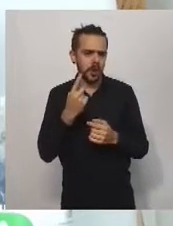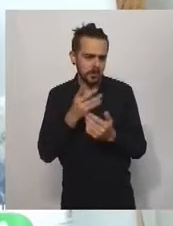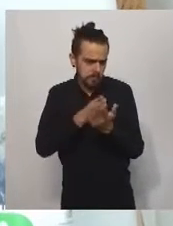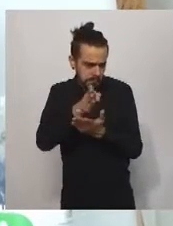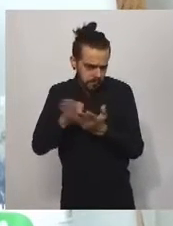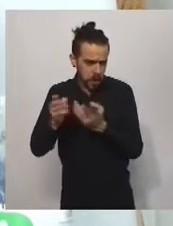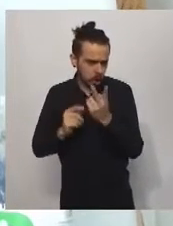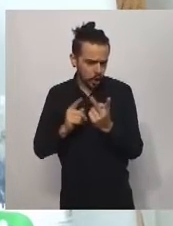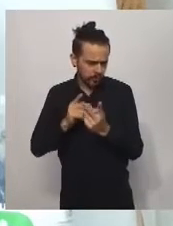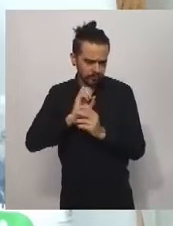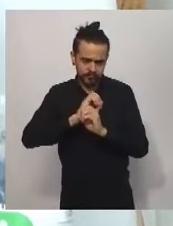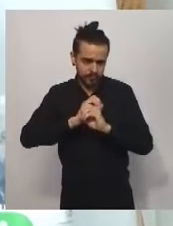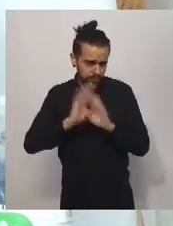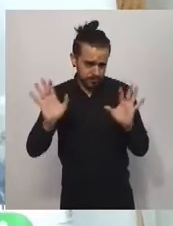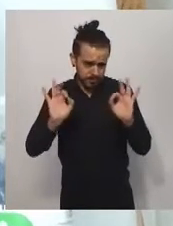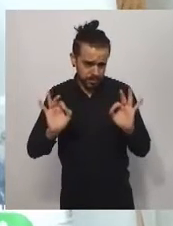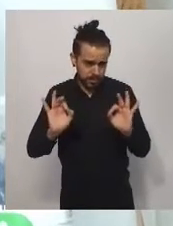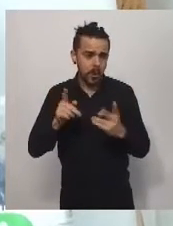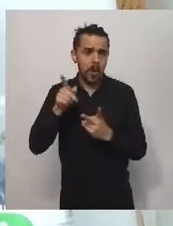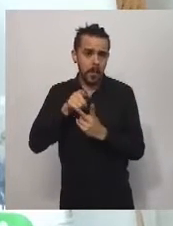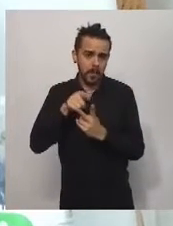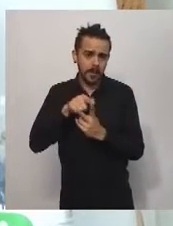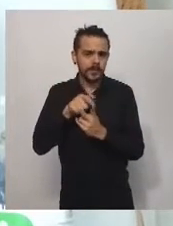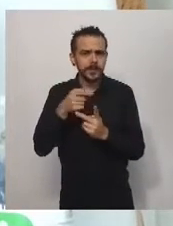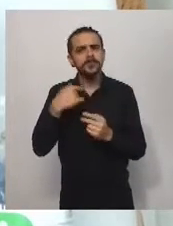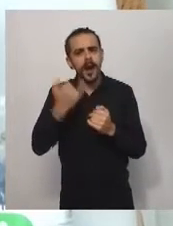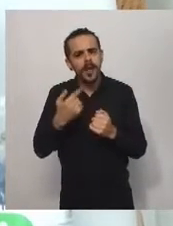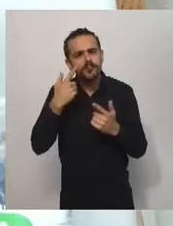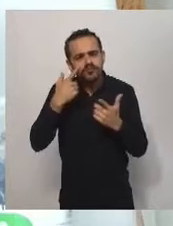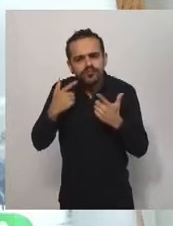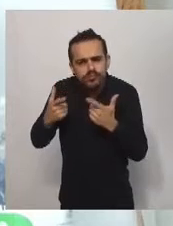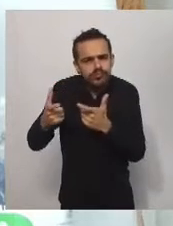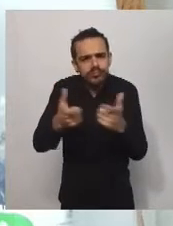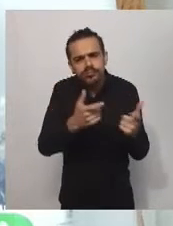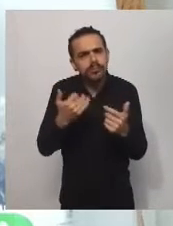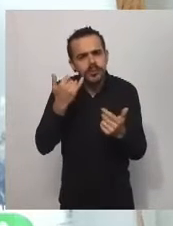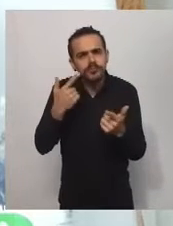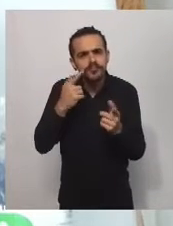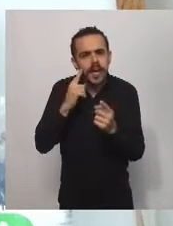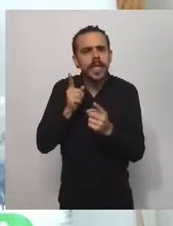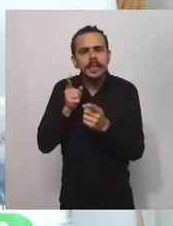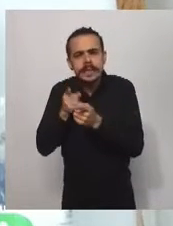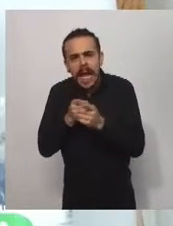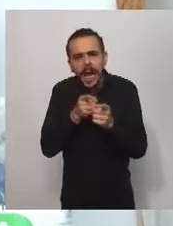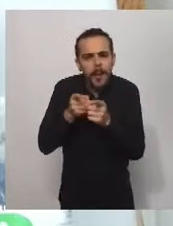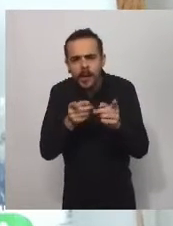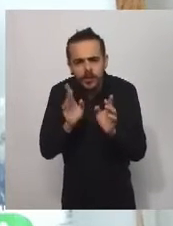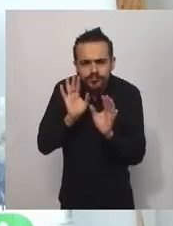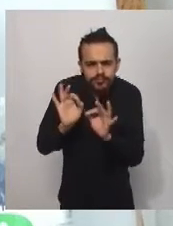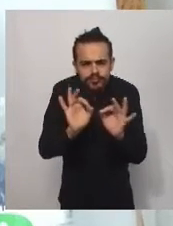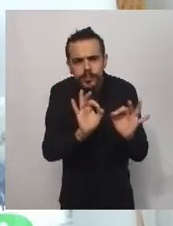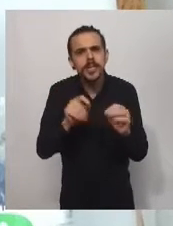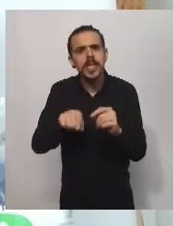ellas a partir de un monitoreo y seguimiento que estamos haciendo de todas y cada una de las 400